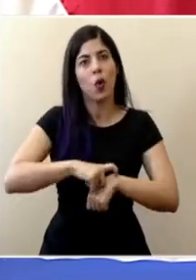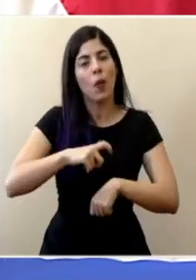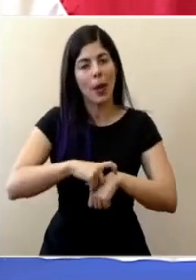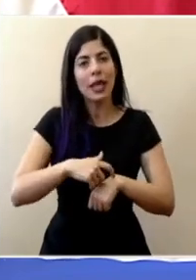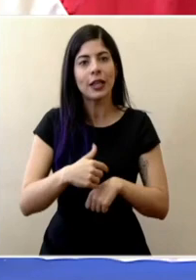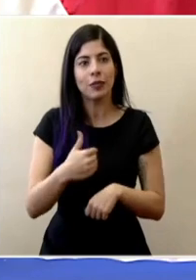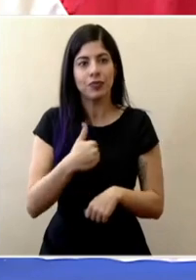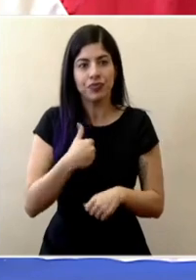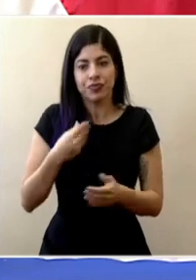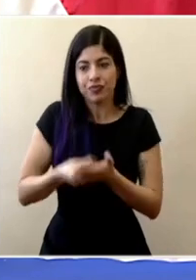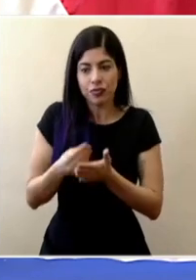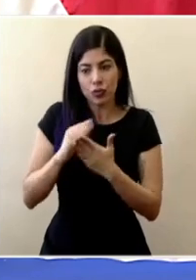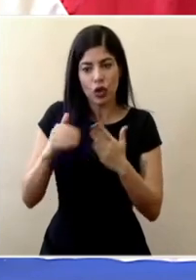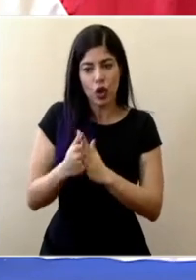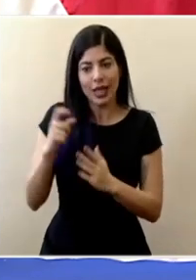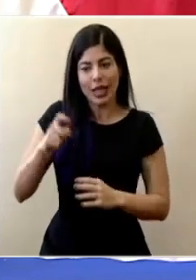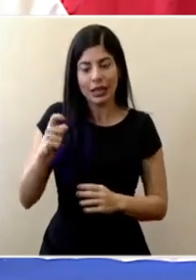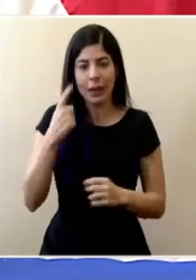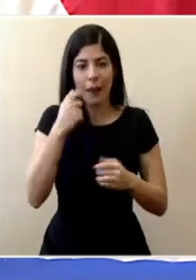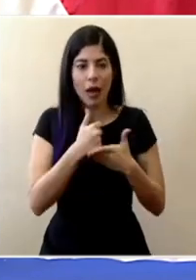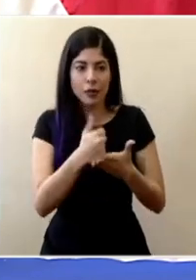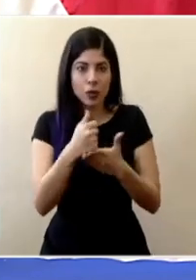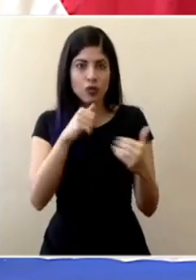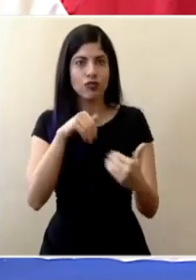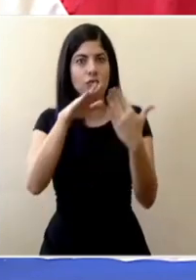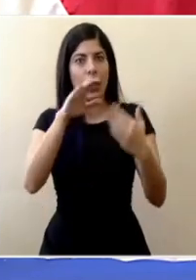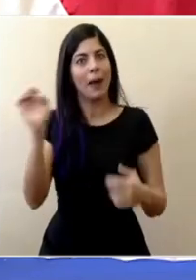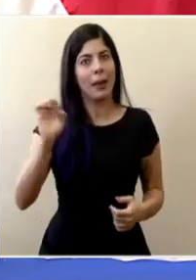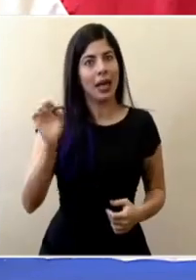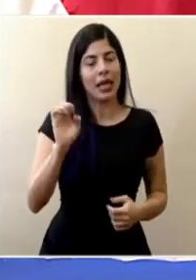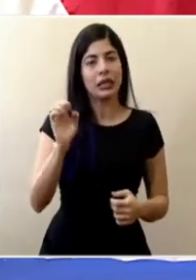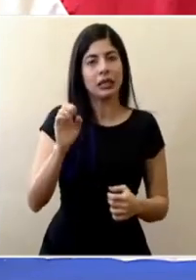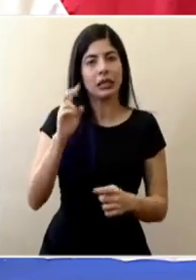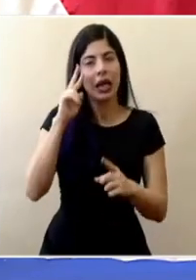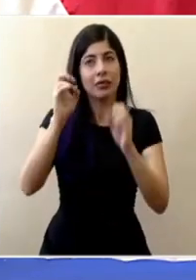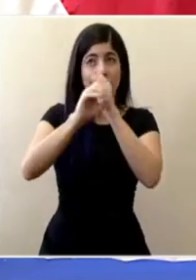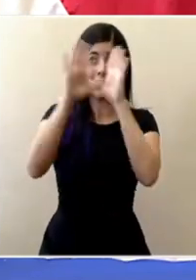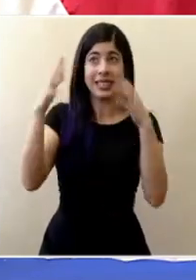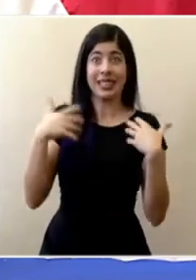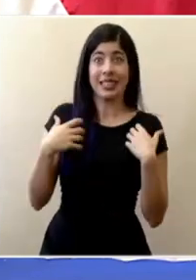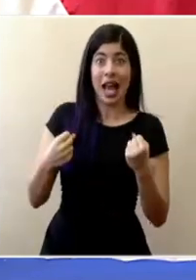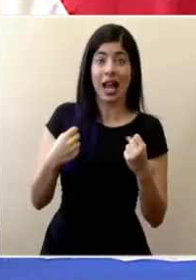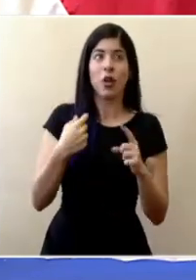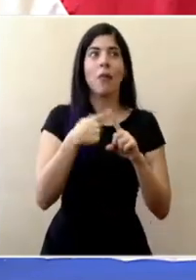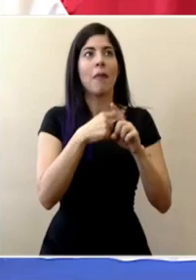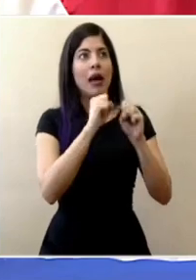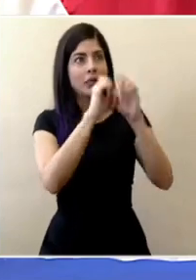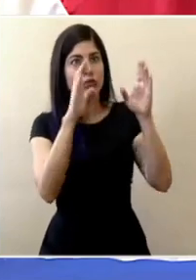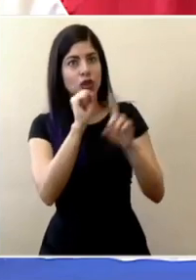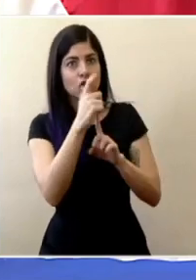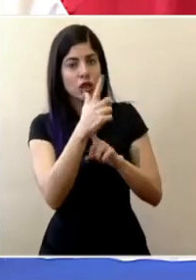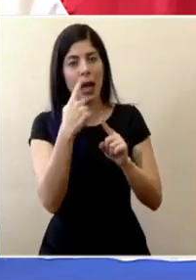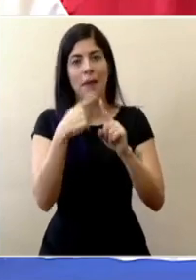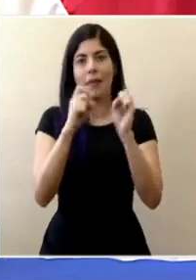contando con los recursos necesarios para hacer frente a esta emergencia desde la óptica sanitaria como social como económica don